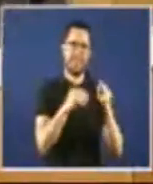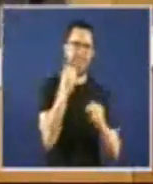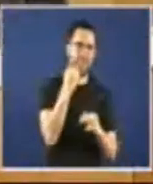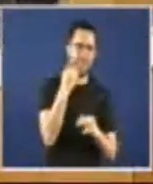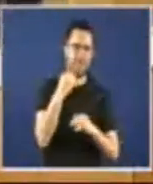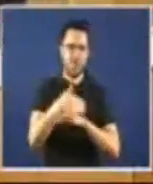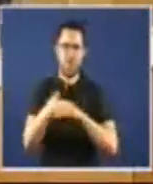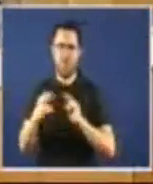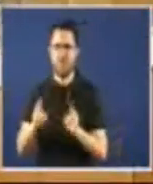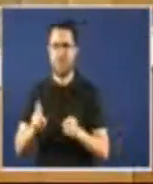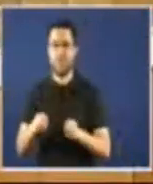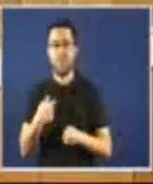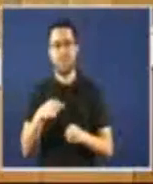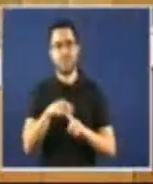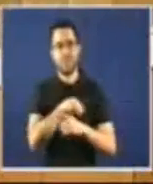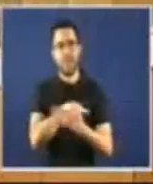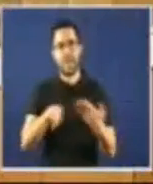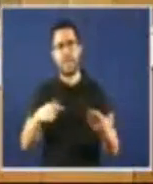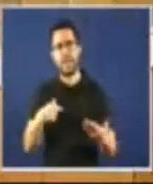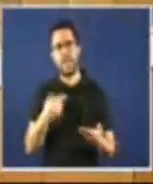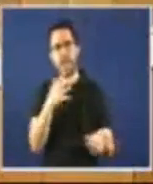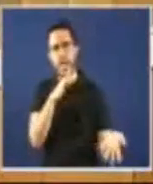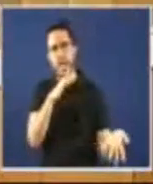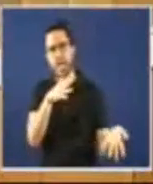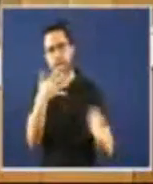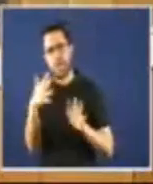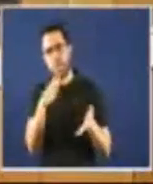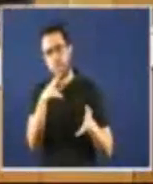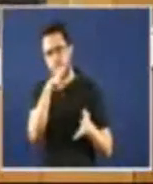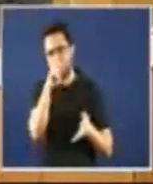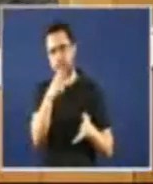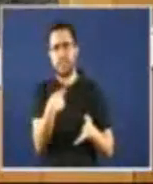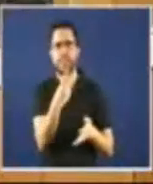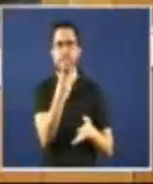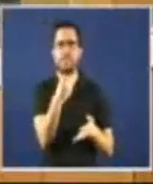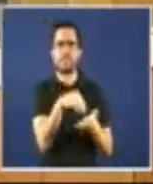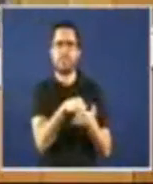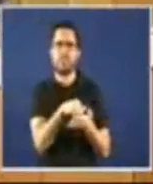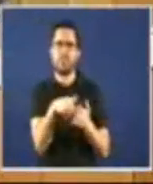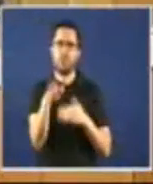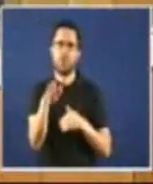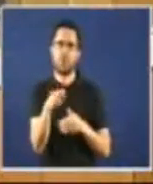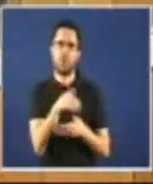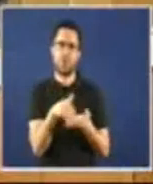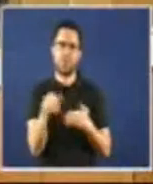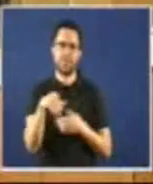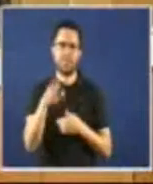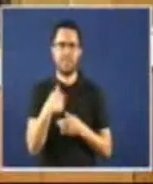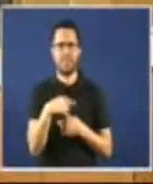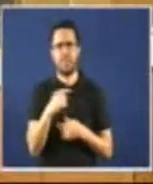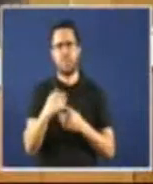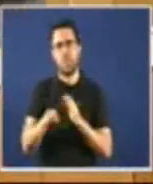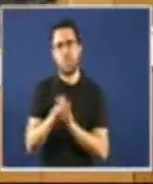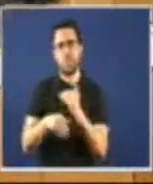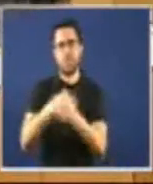que a propia Xunta estima en 3.000 e pico millóns máis sen incluir o canon do hospital Vigués por os sucesivos aumentos do